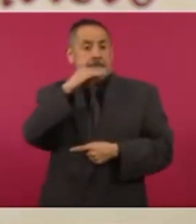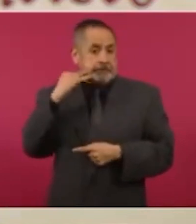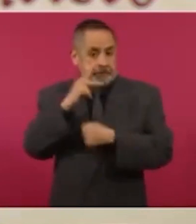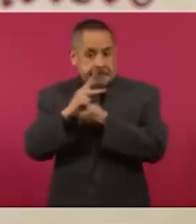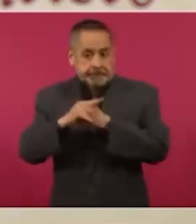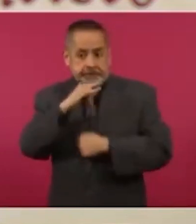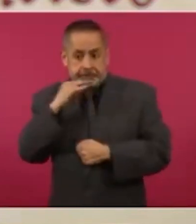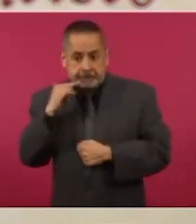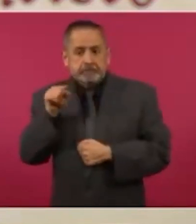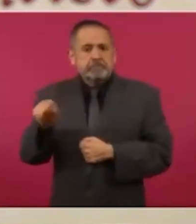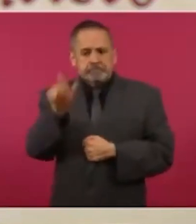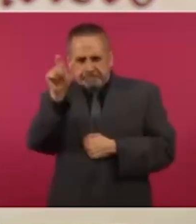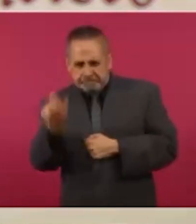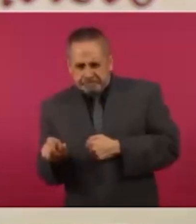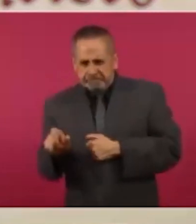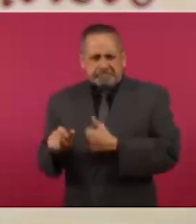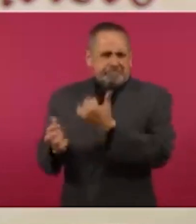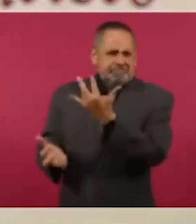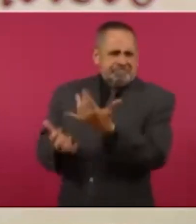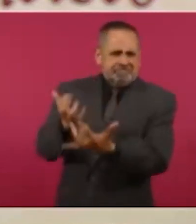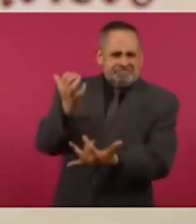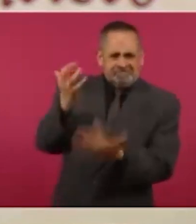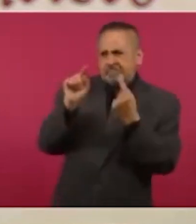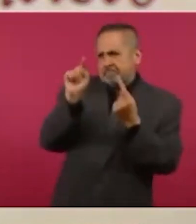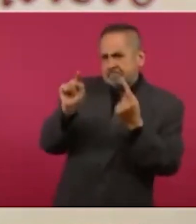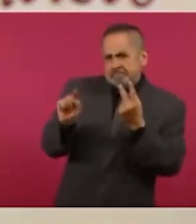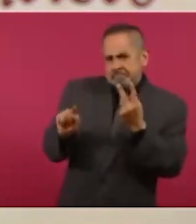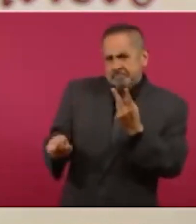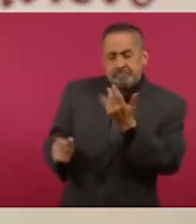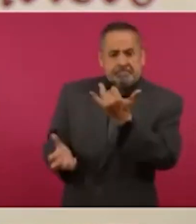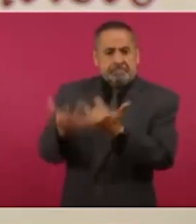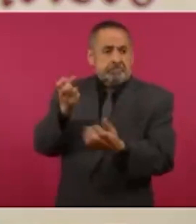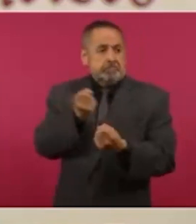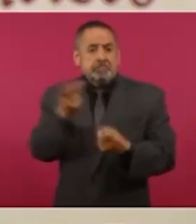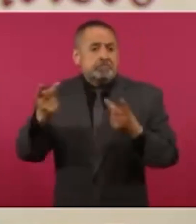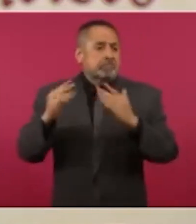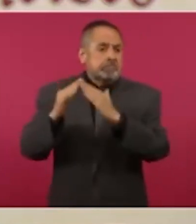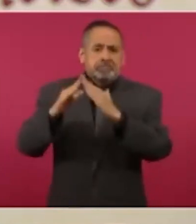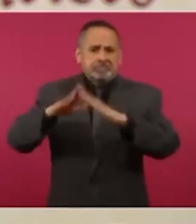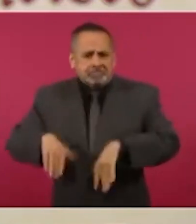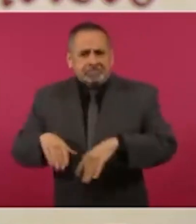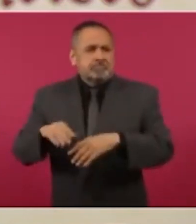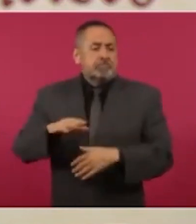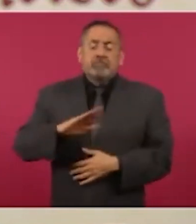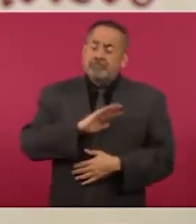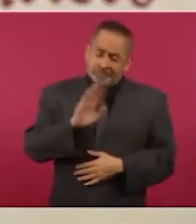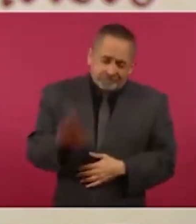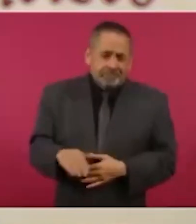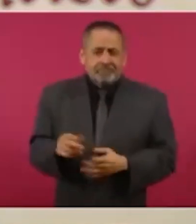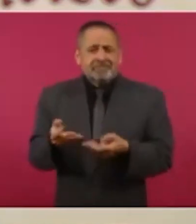Entre los caninos están Rex, Yuli, Orly, Balam, Timba y Echo, quienes fueron recordados por Frida, la perrita rescatista del